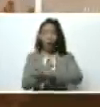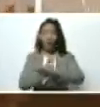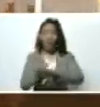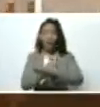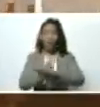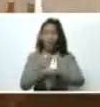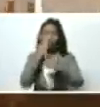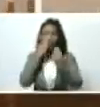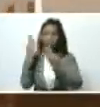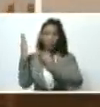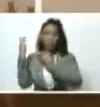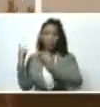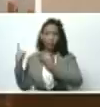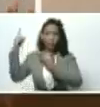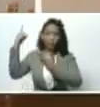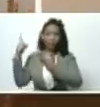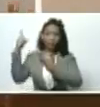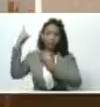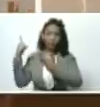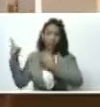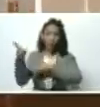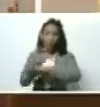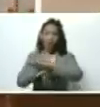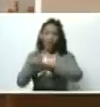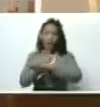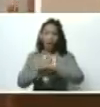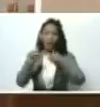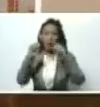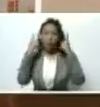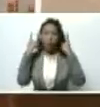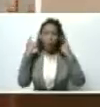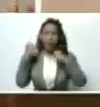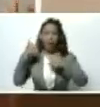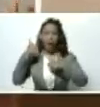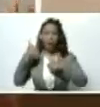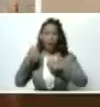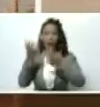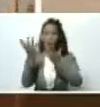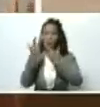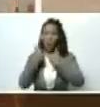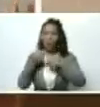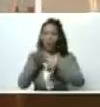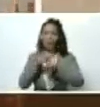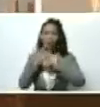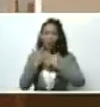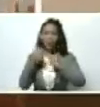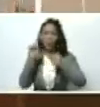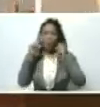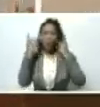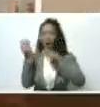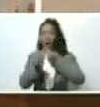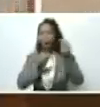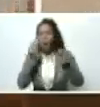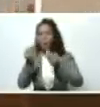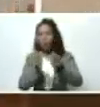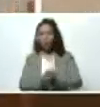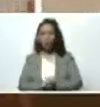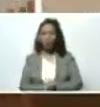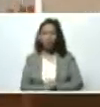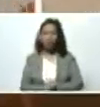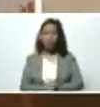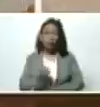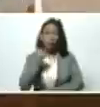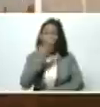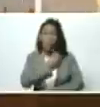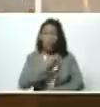José Alejandro Terán, gobernador Terán, ¿qué me cuenta? ¿Cómo está la situación en La Guaira? Saludos, presidente,